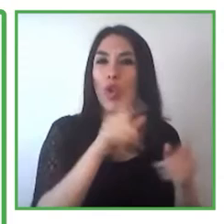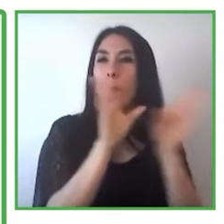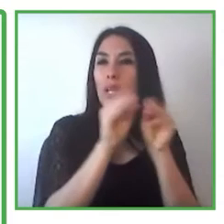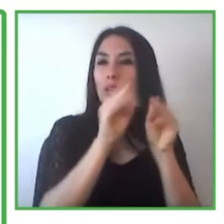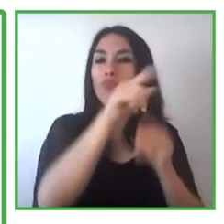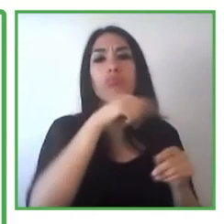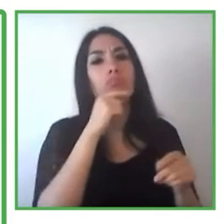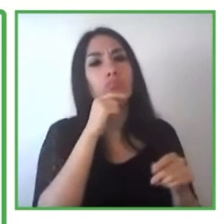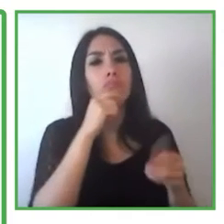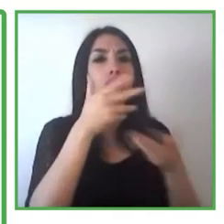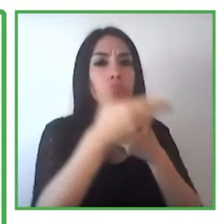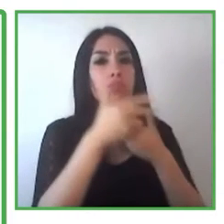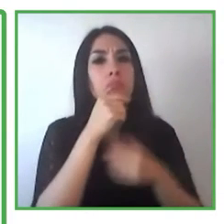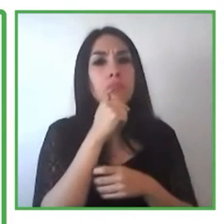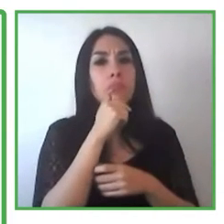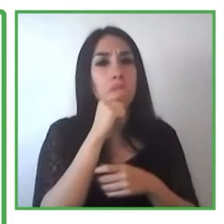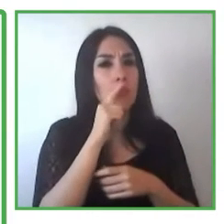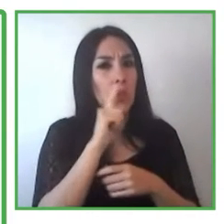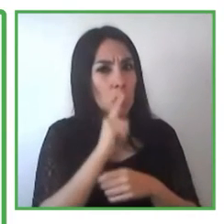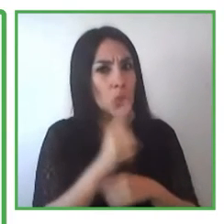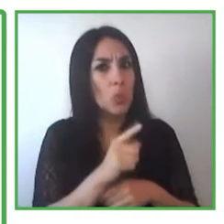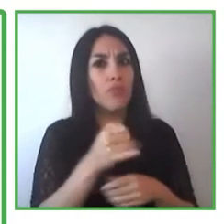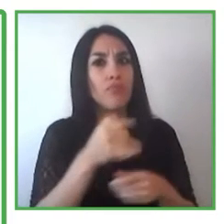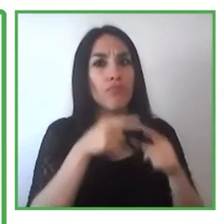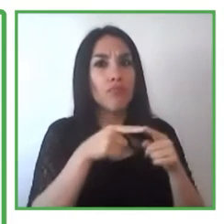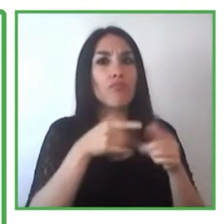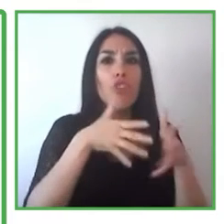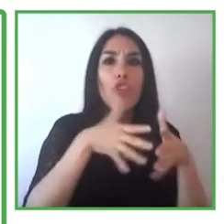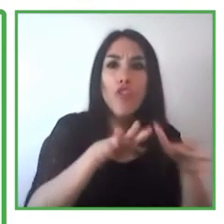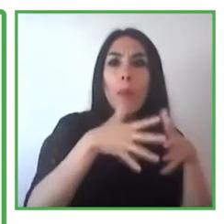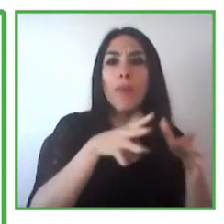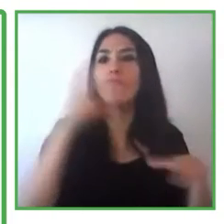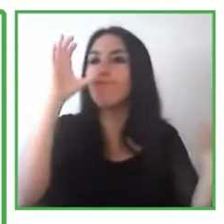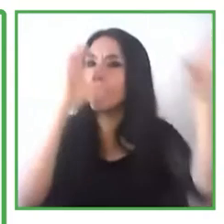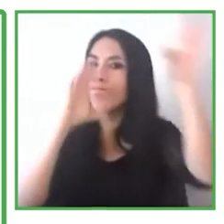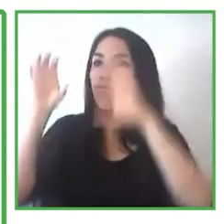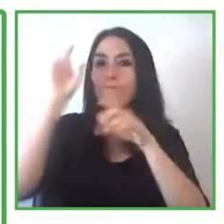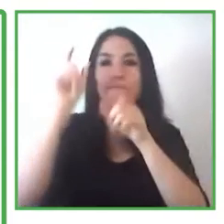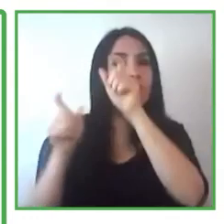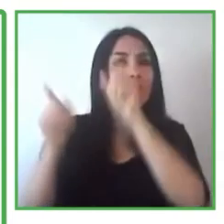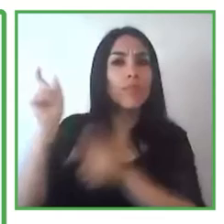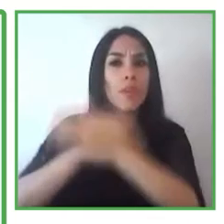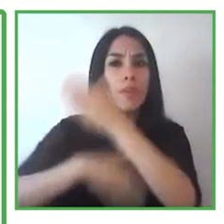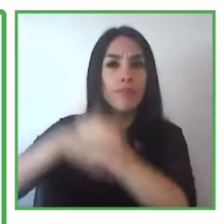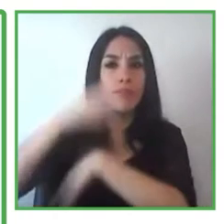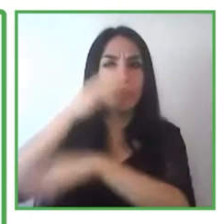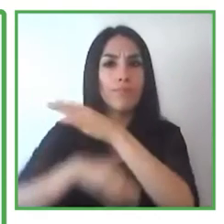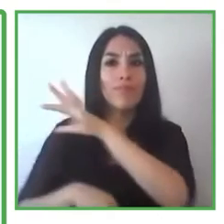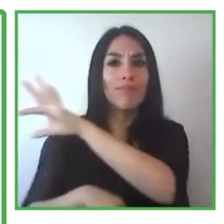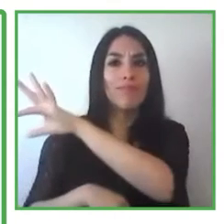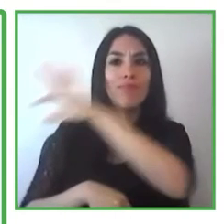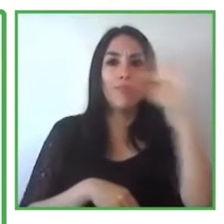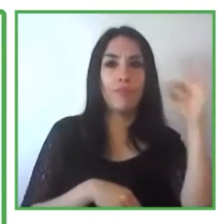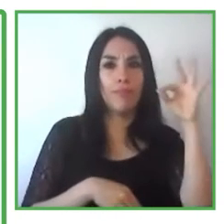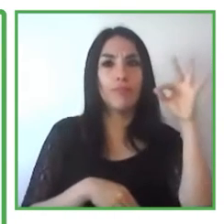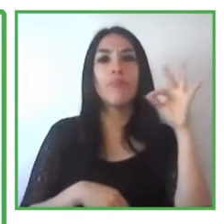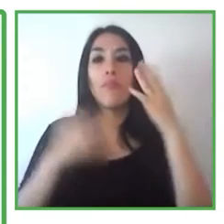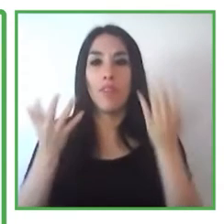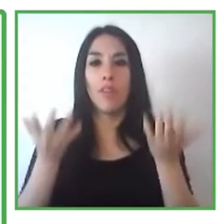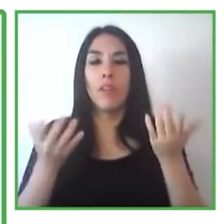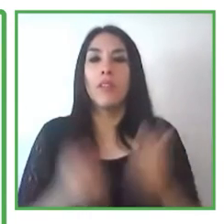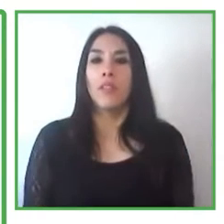persona con discapacidad. Una vez que ya tengamos este paso adelantado, pues entonces nos